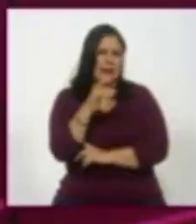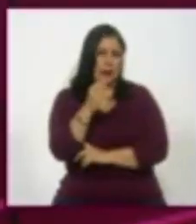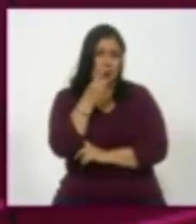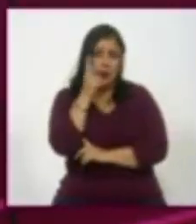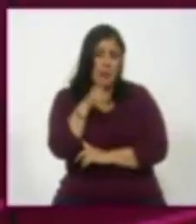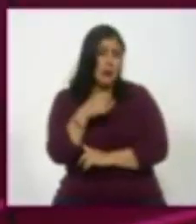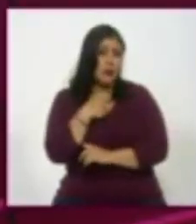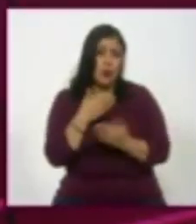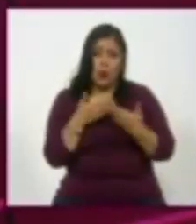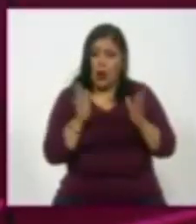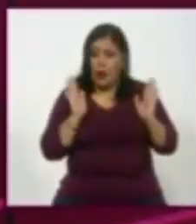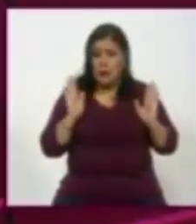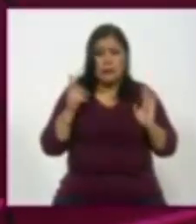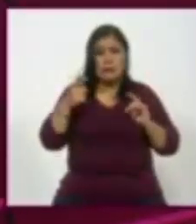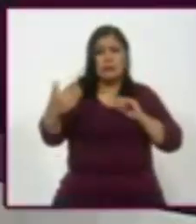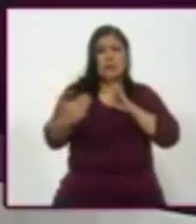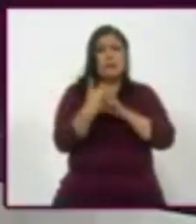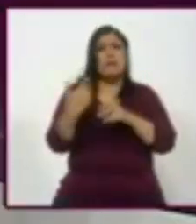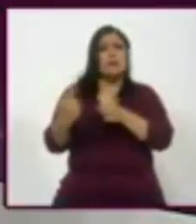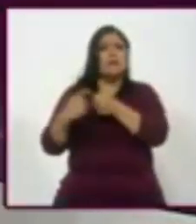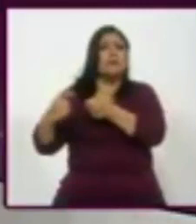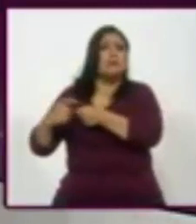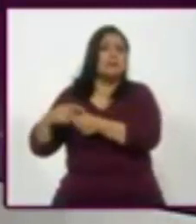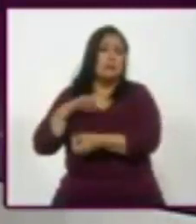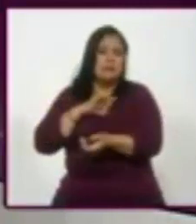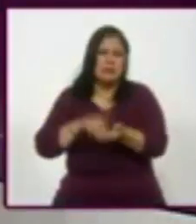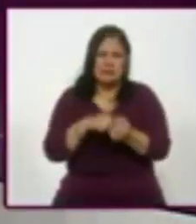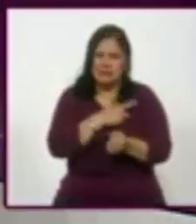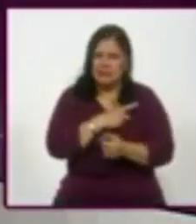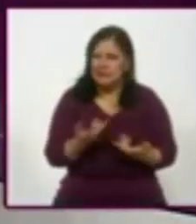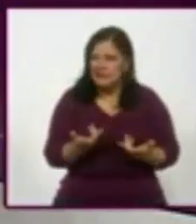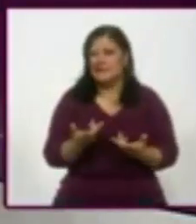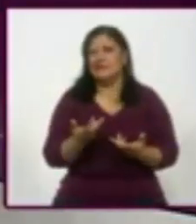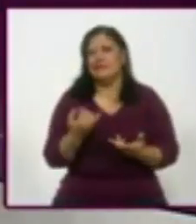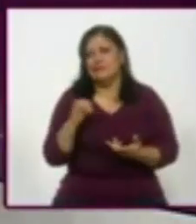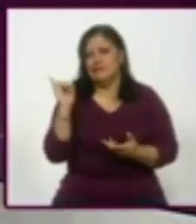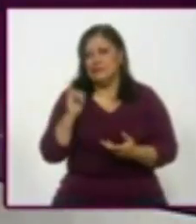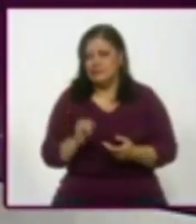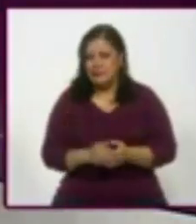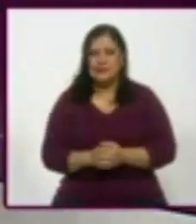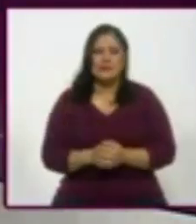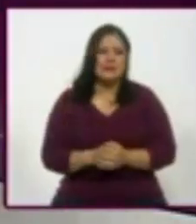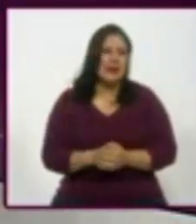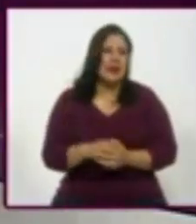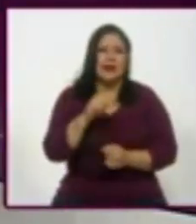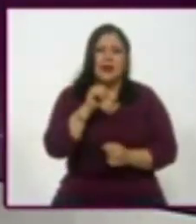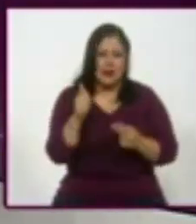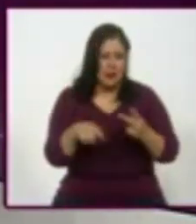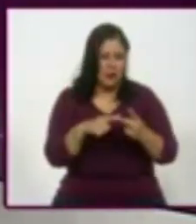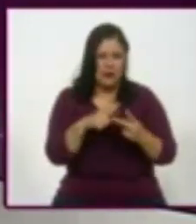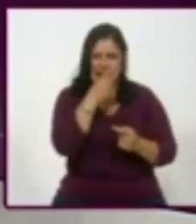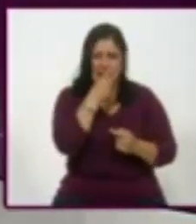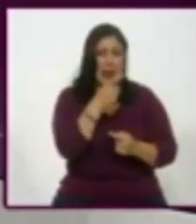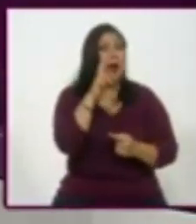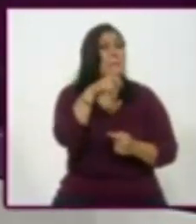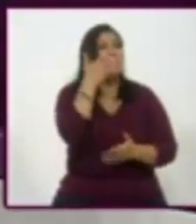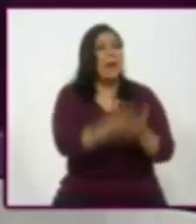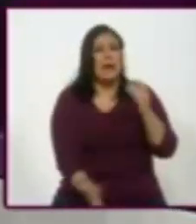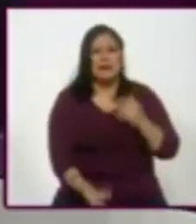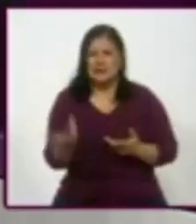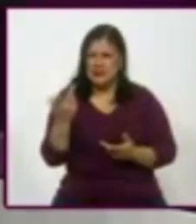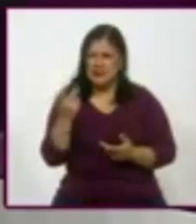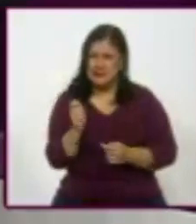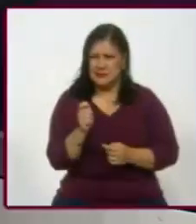yo por la puerta y yo entro solitos. No, no, no. No, y el otro, nos salió baratísimo. No, no, no, no, no dices, por Dios. Pero